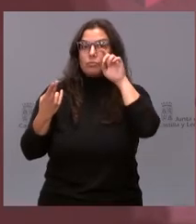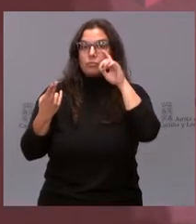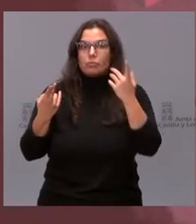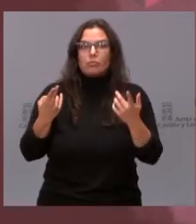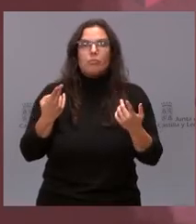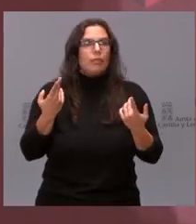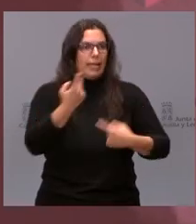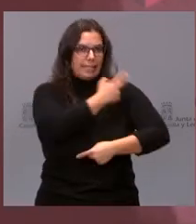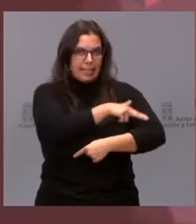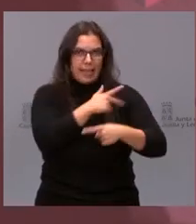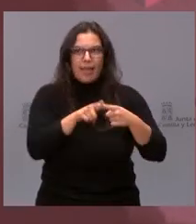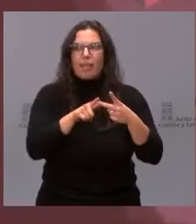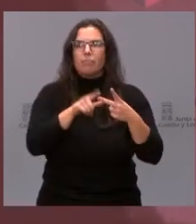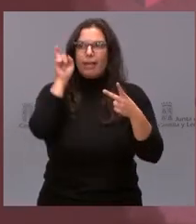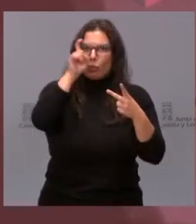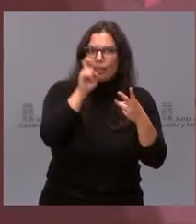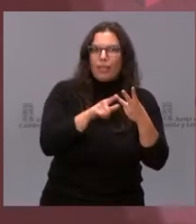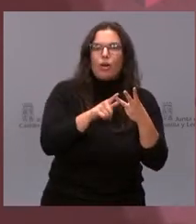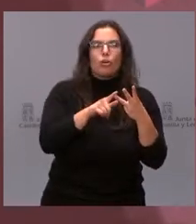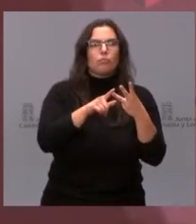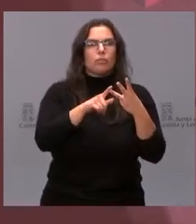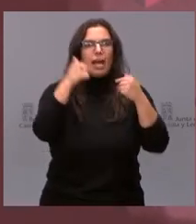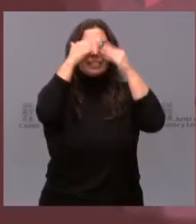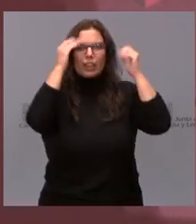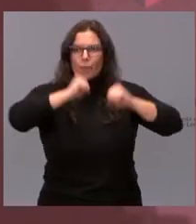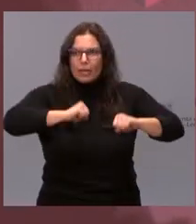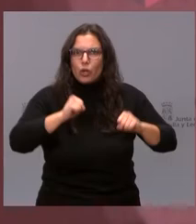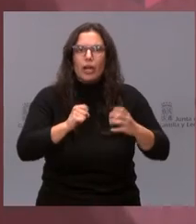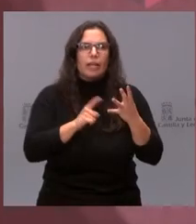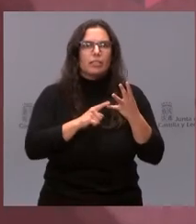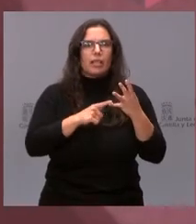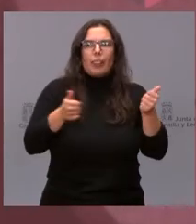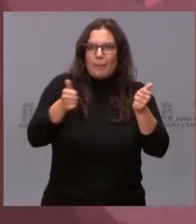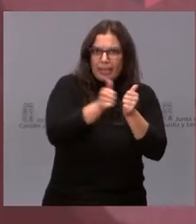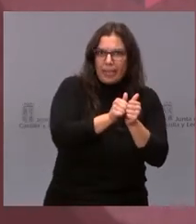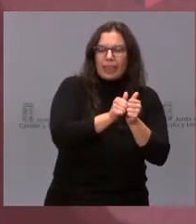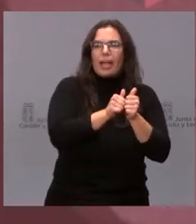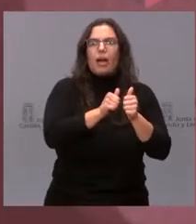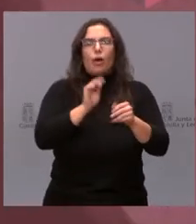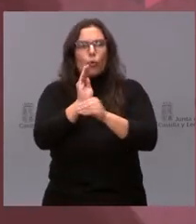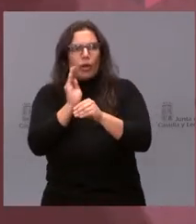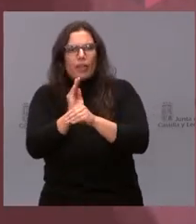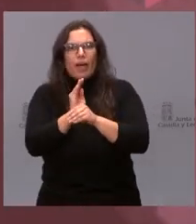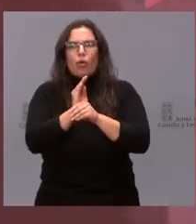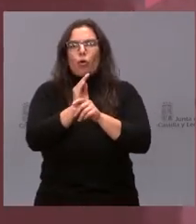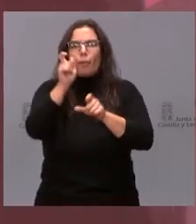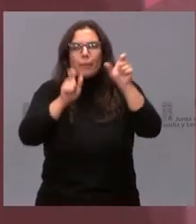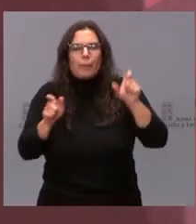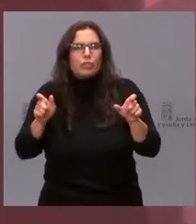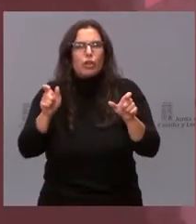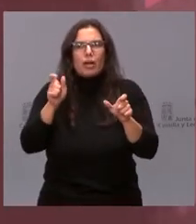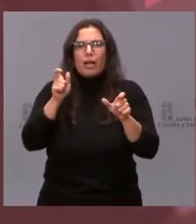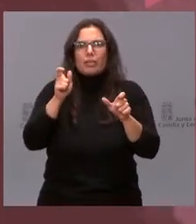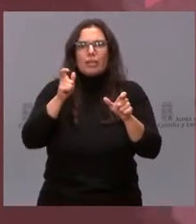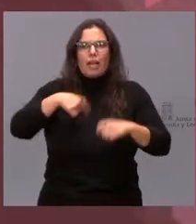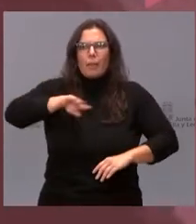sanidad, la educación, la atención a los mayores, la dependencia, el cuidado de las personas con algún tipo de